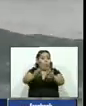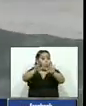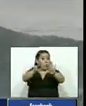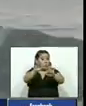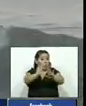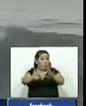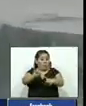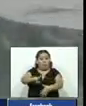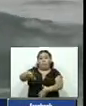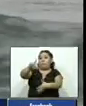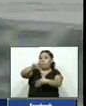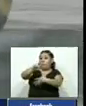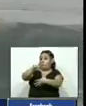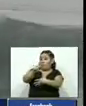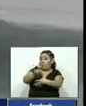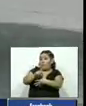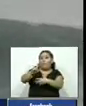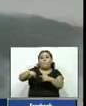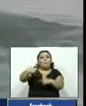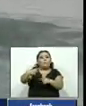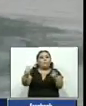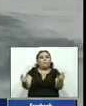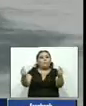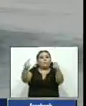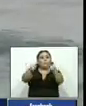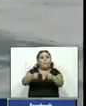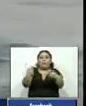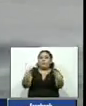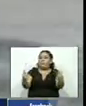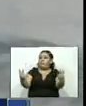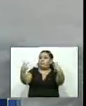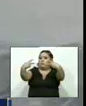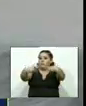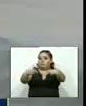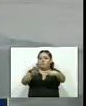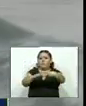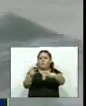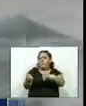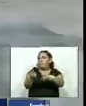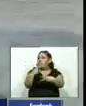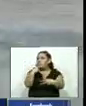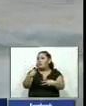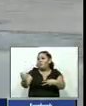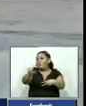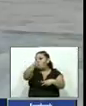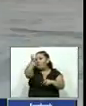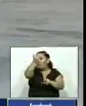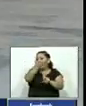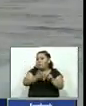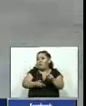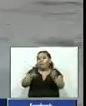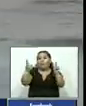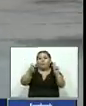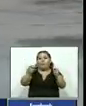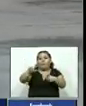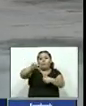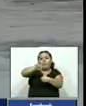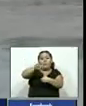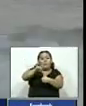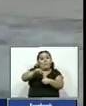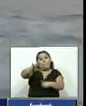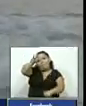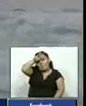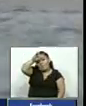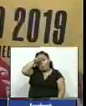Latinoamérica y mañana se enfrentará en la instancia de cuartos de final al más reciente ganador de la medalla de oro en los Panamericanos el peruano